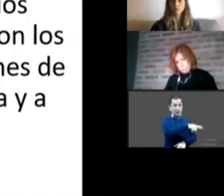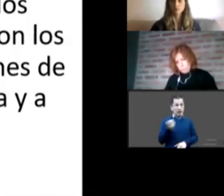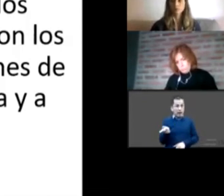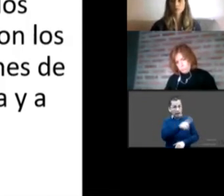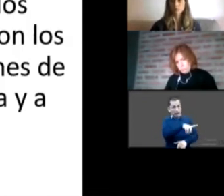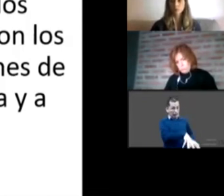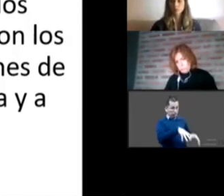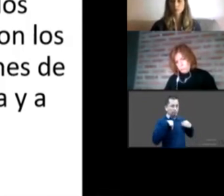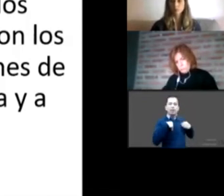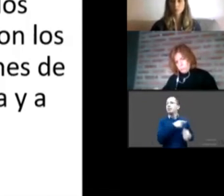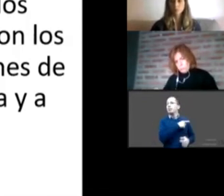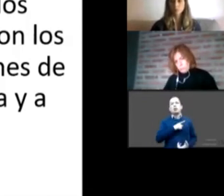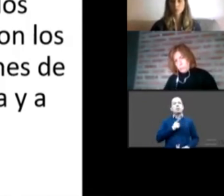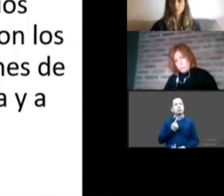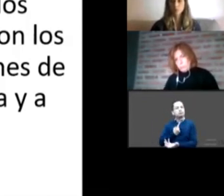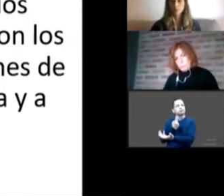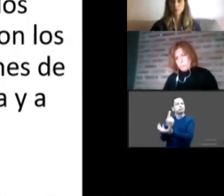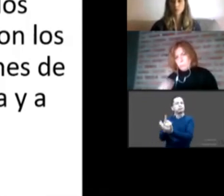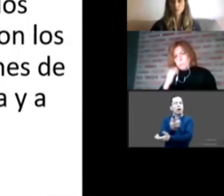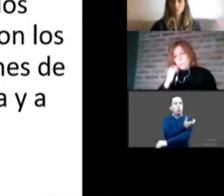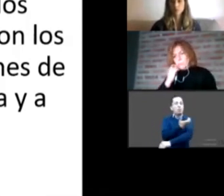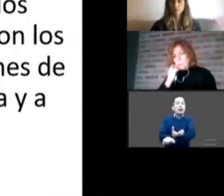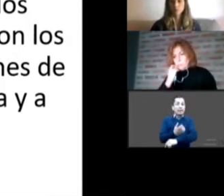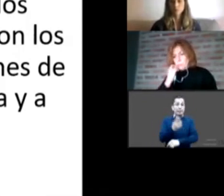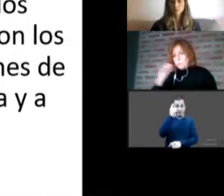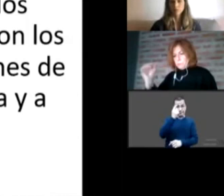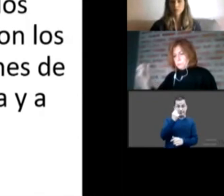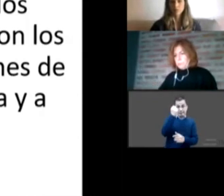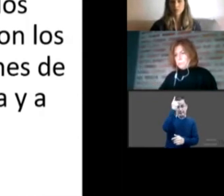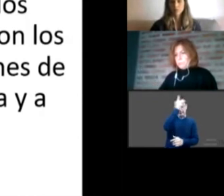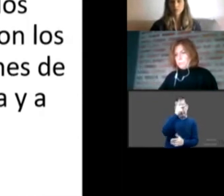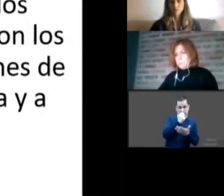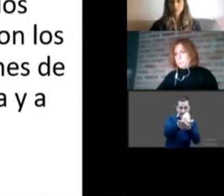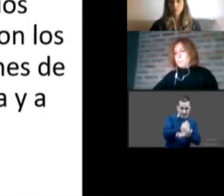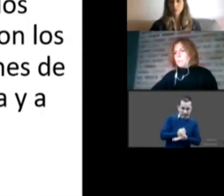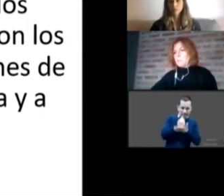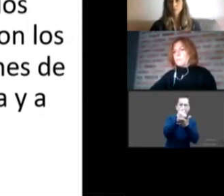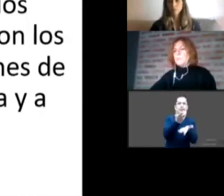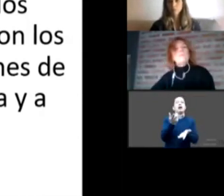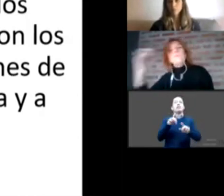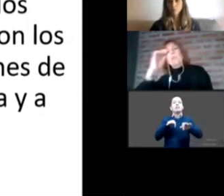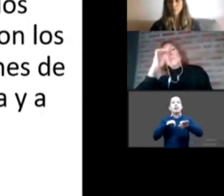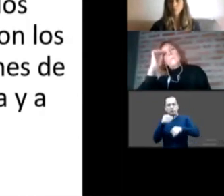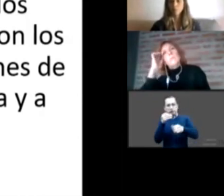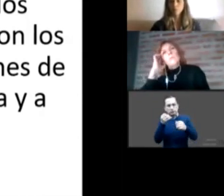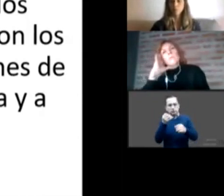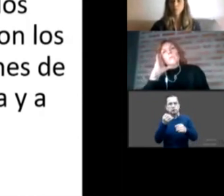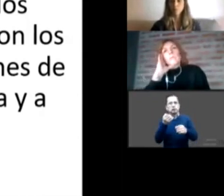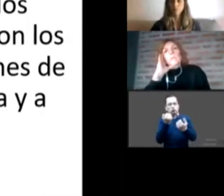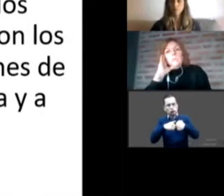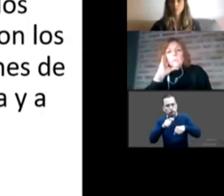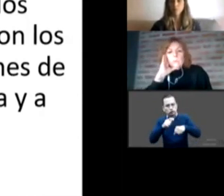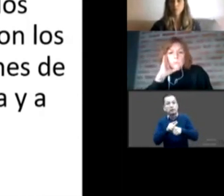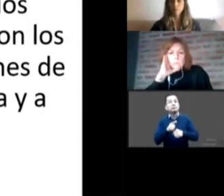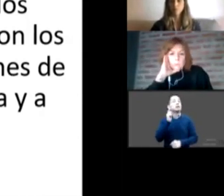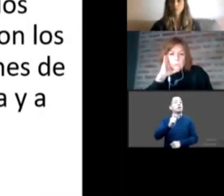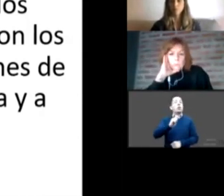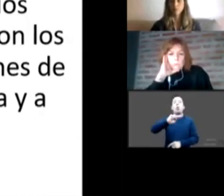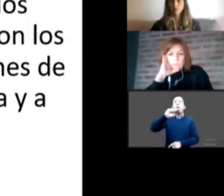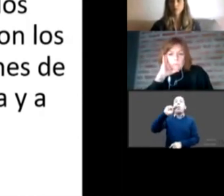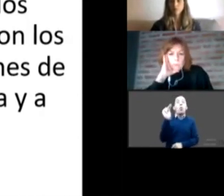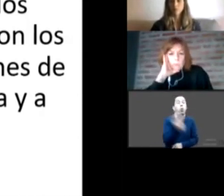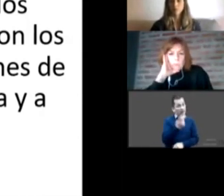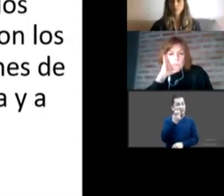cuidar y a implementar mejoras es indispensable repito perdón por la repetición indispensable pero además